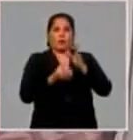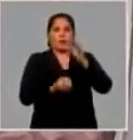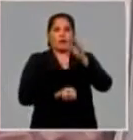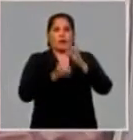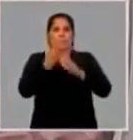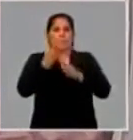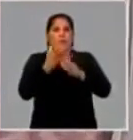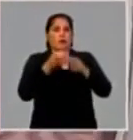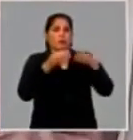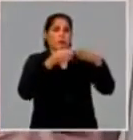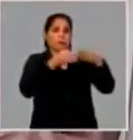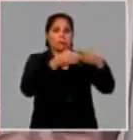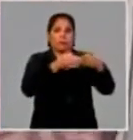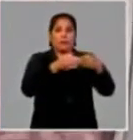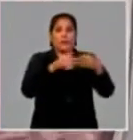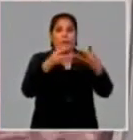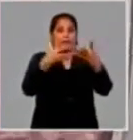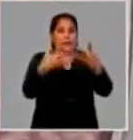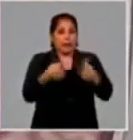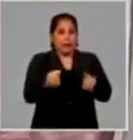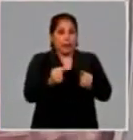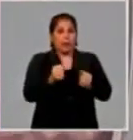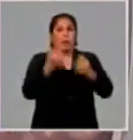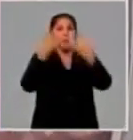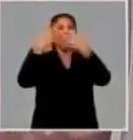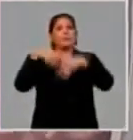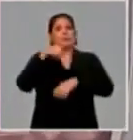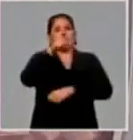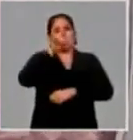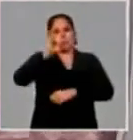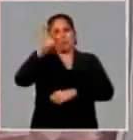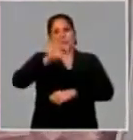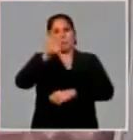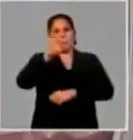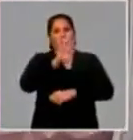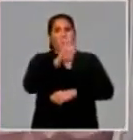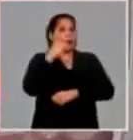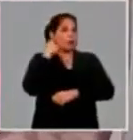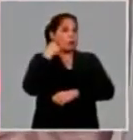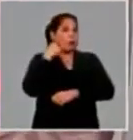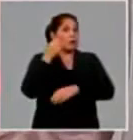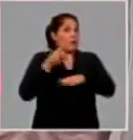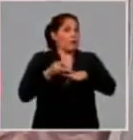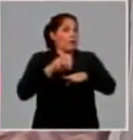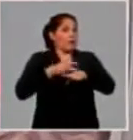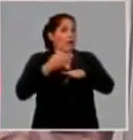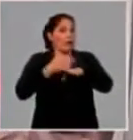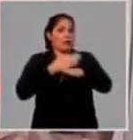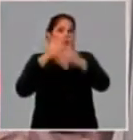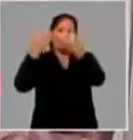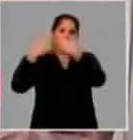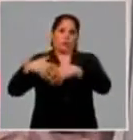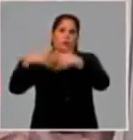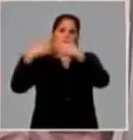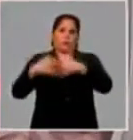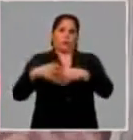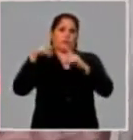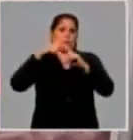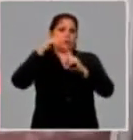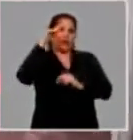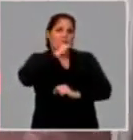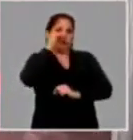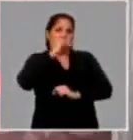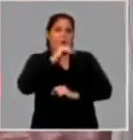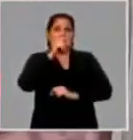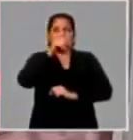creación de la planta de subproducción en ese caso, se ha podido producir el 19% en los cuatro años que estaba previsto la producción de esta planta, que